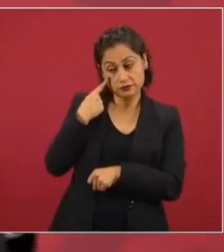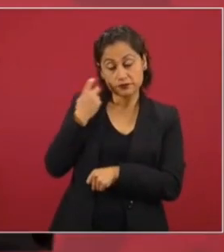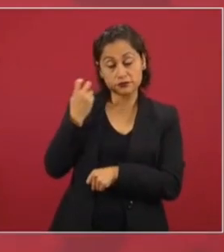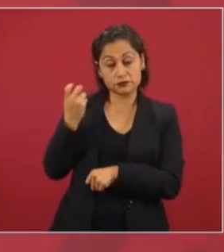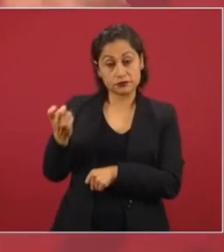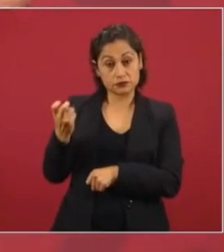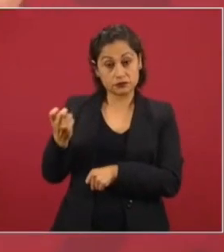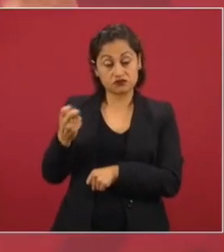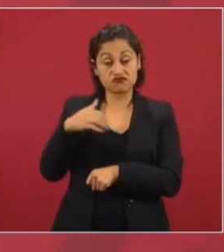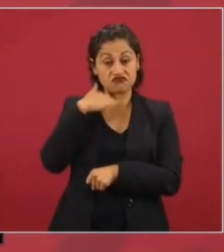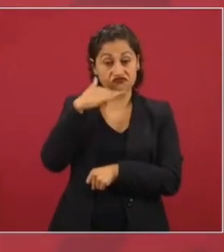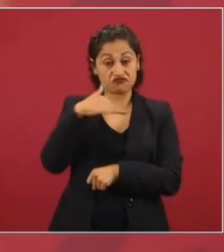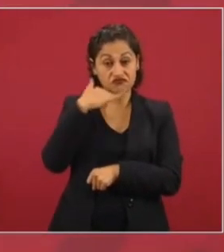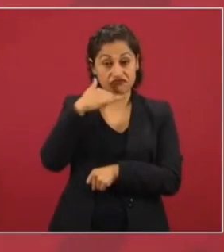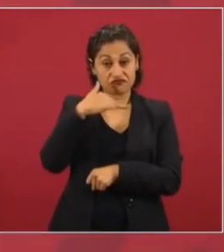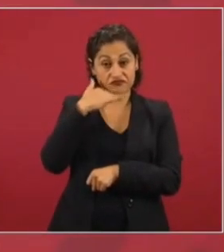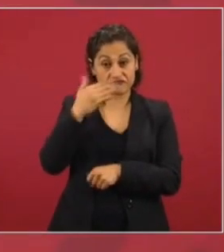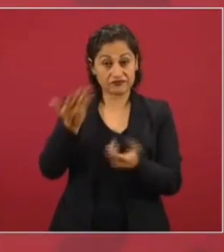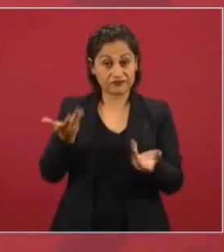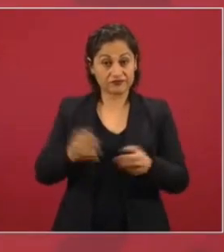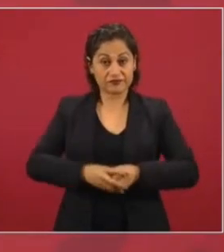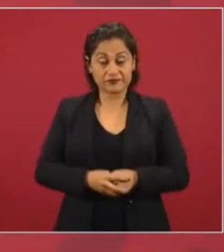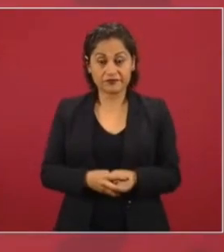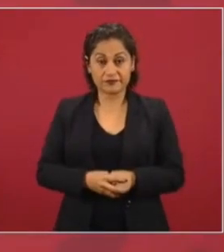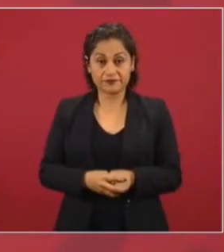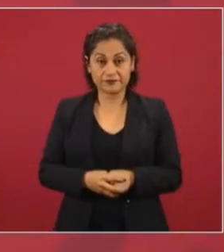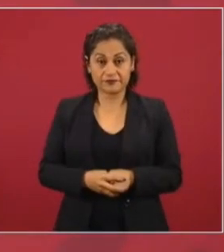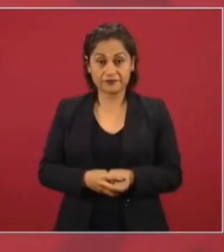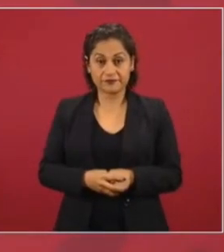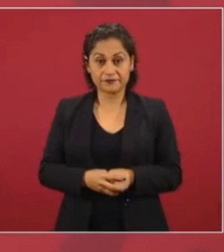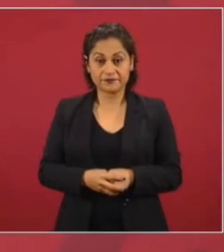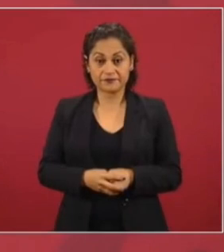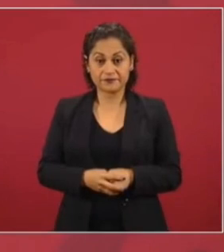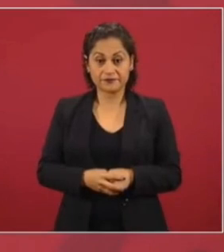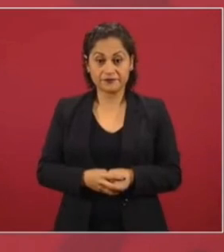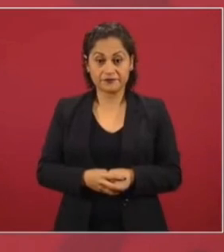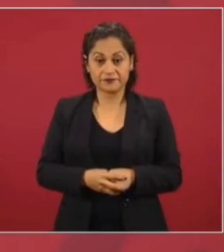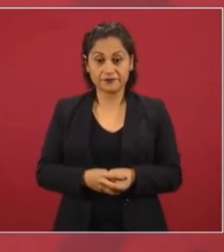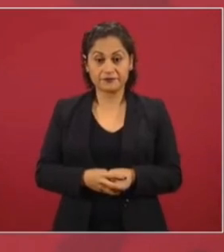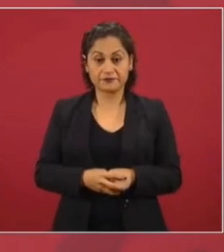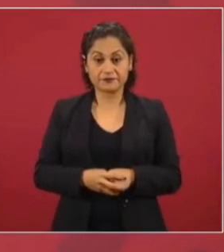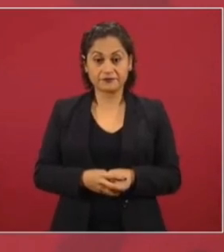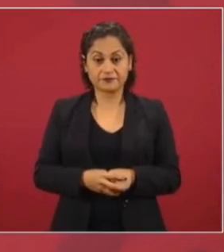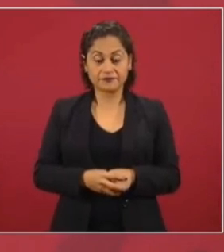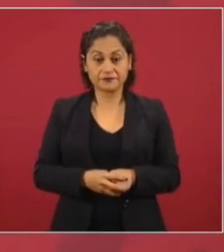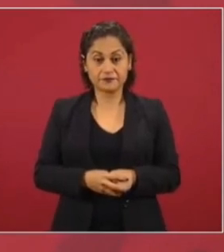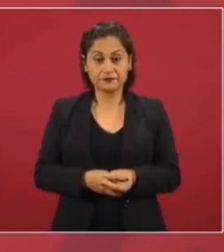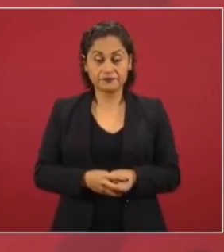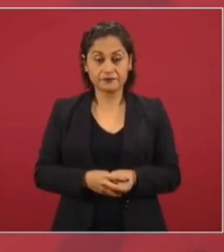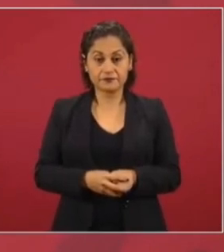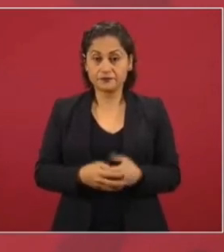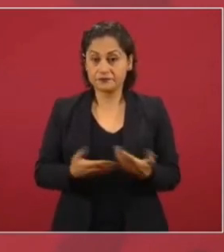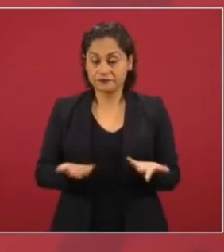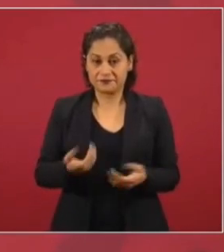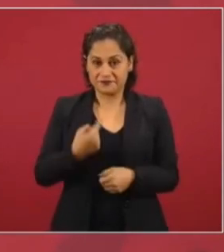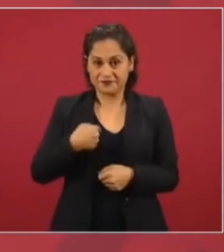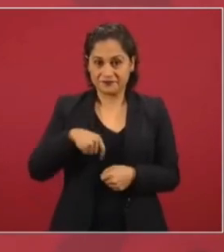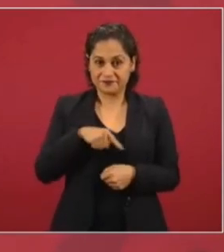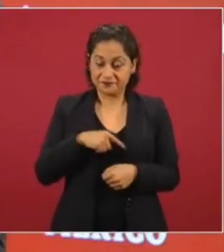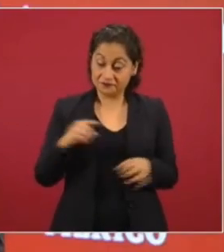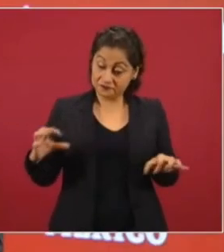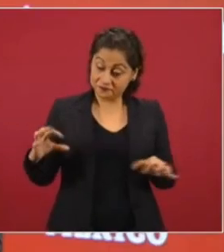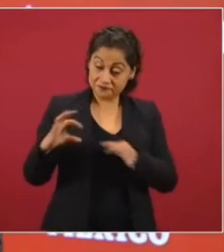Entonces, claro que no compartimos